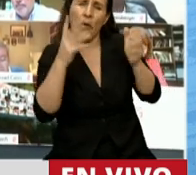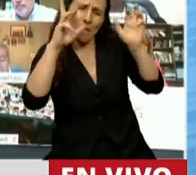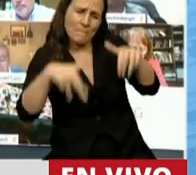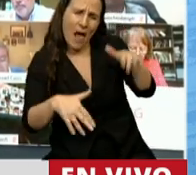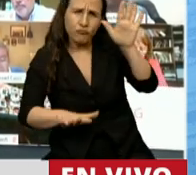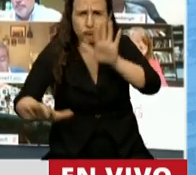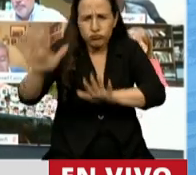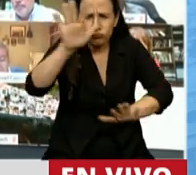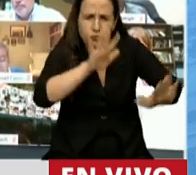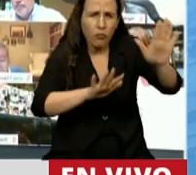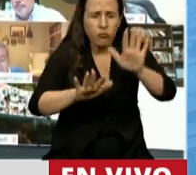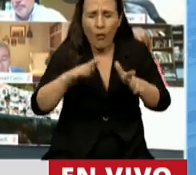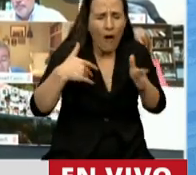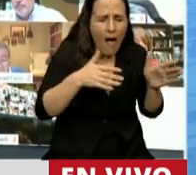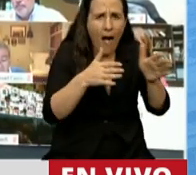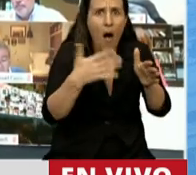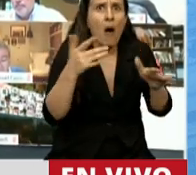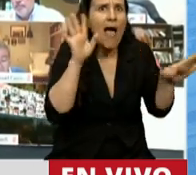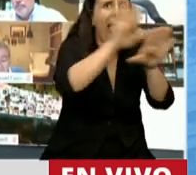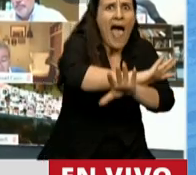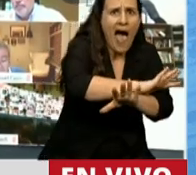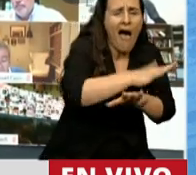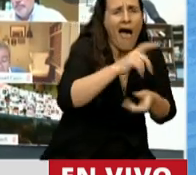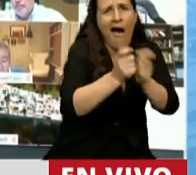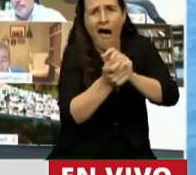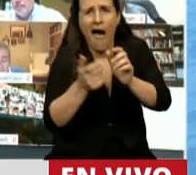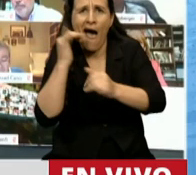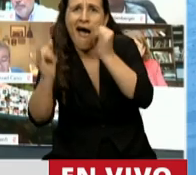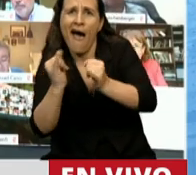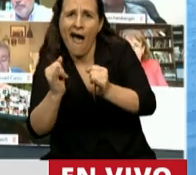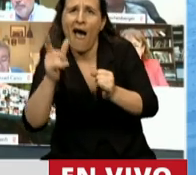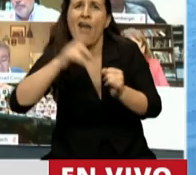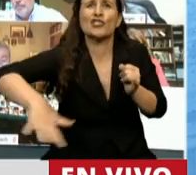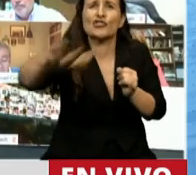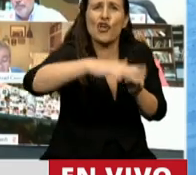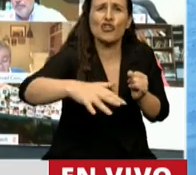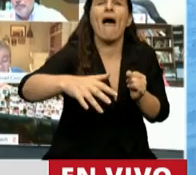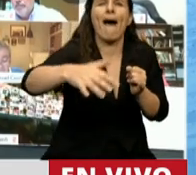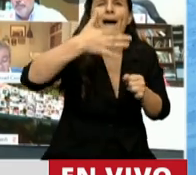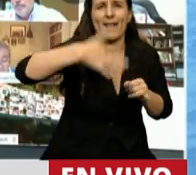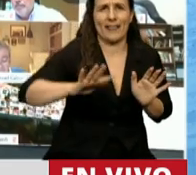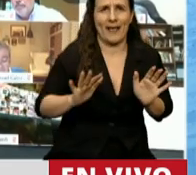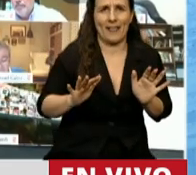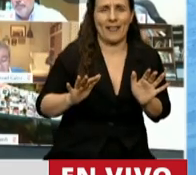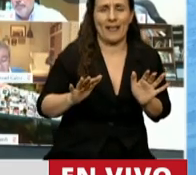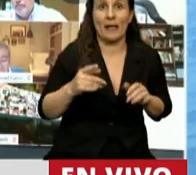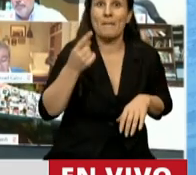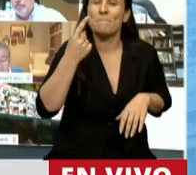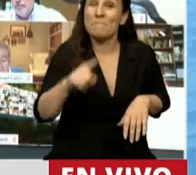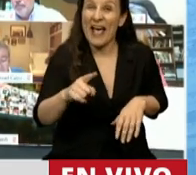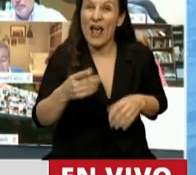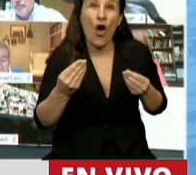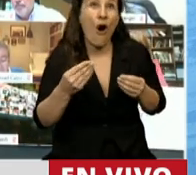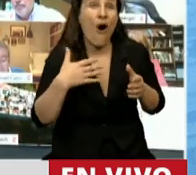caminos, y se puede equivocar, pero lo puede explicar, y la sociedad lo puede comprender. Pero lo que no se puede hacer es no